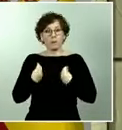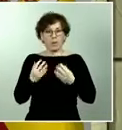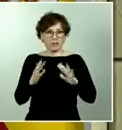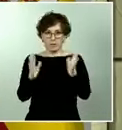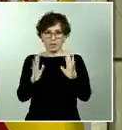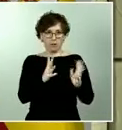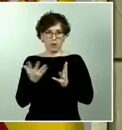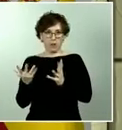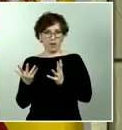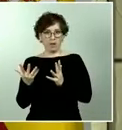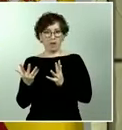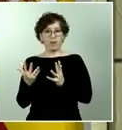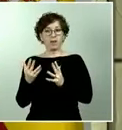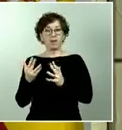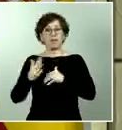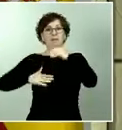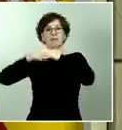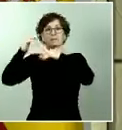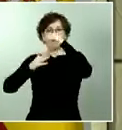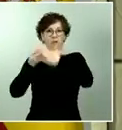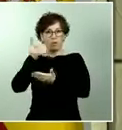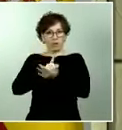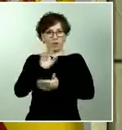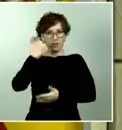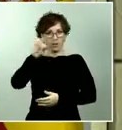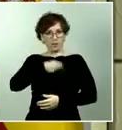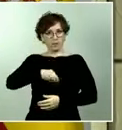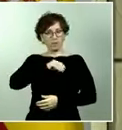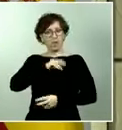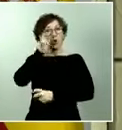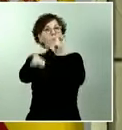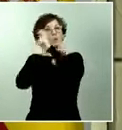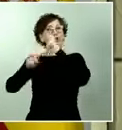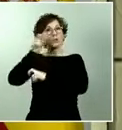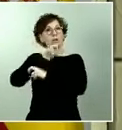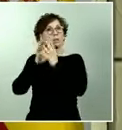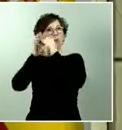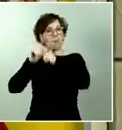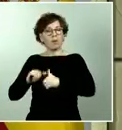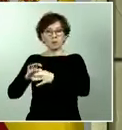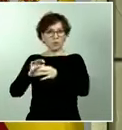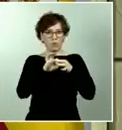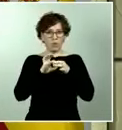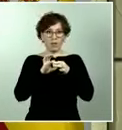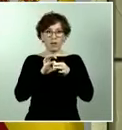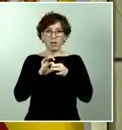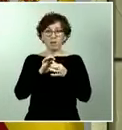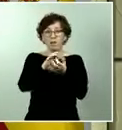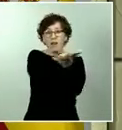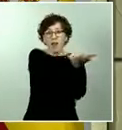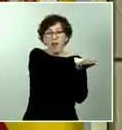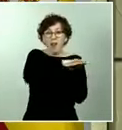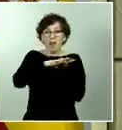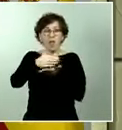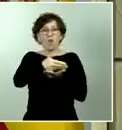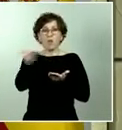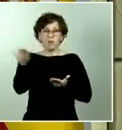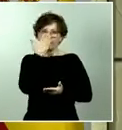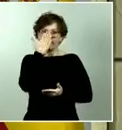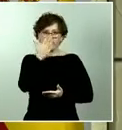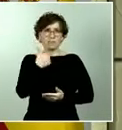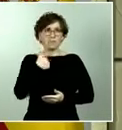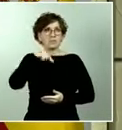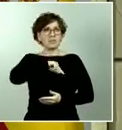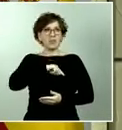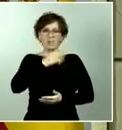este país en la perspectiva de unos pactos unos pactos de unidad todo lo demás no me parece serio y yo creo que en este momento todos